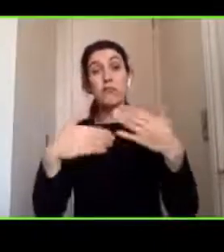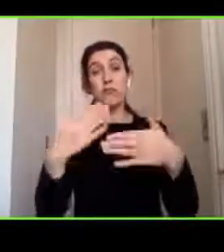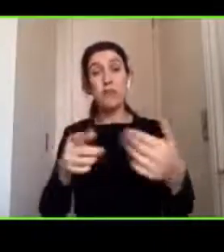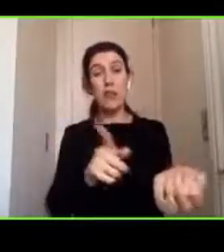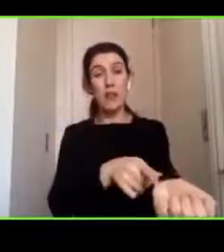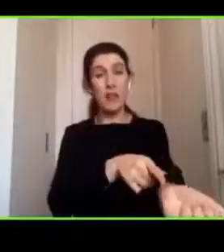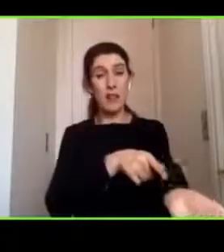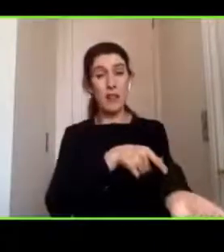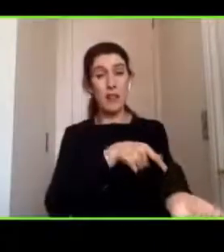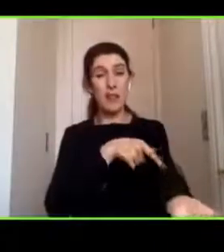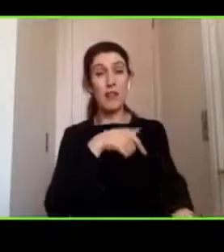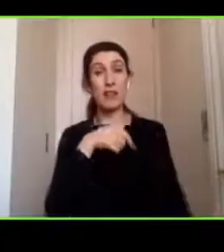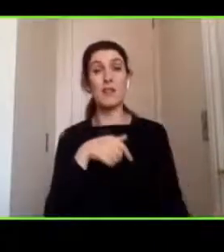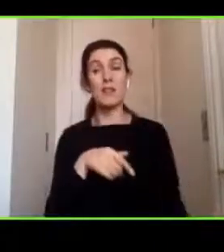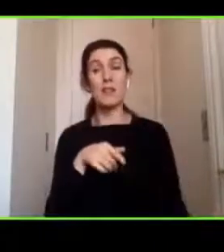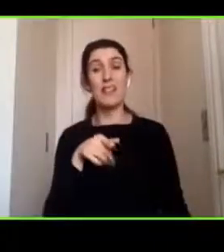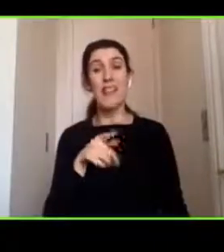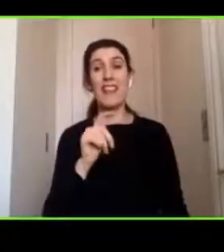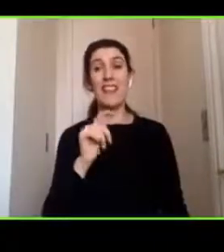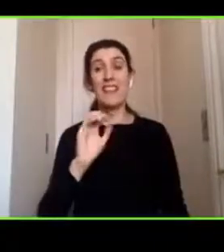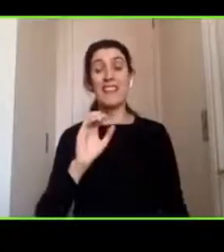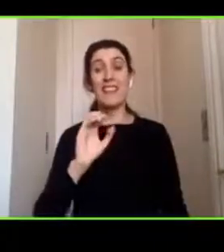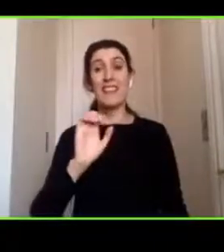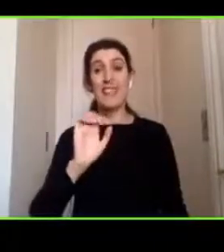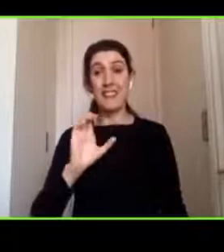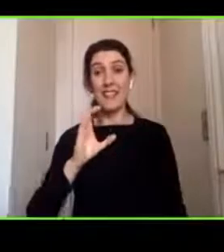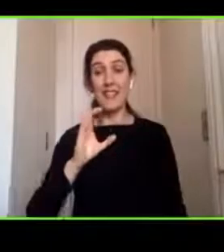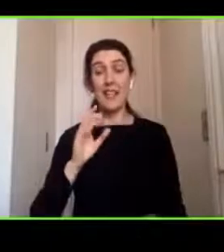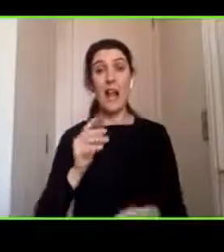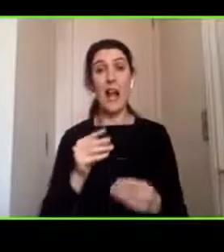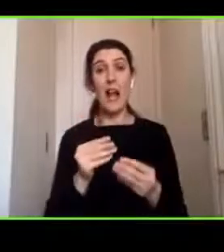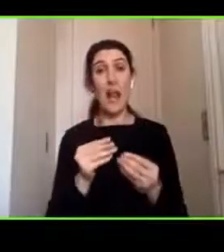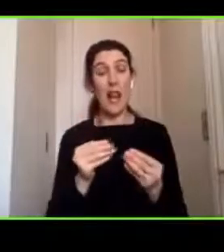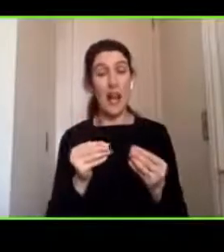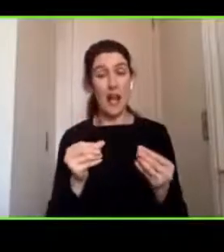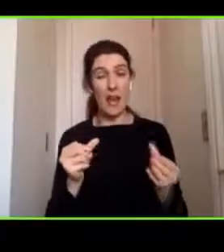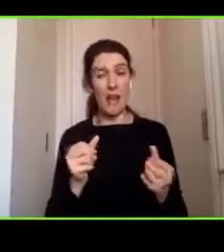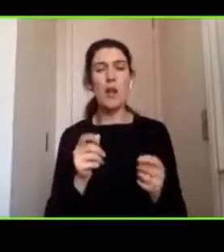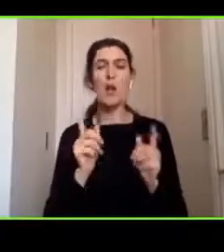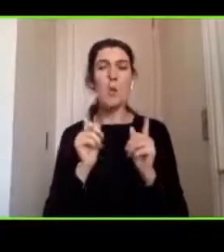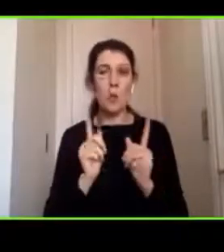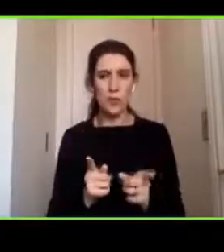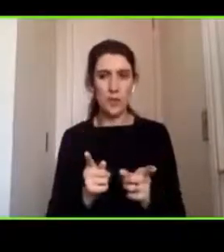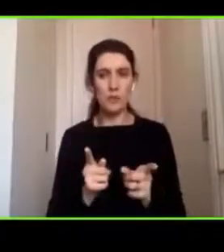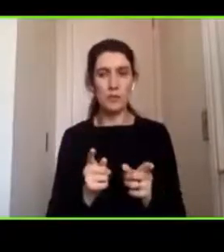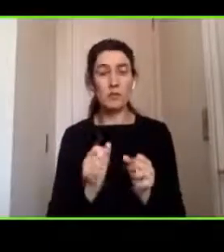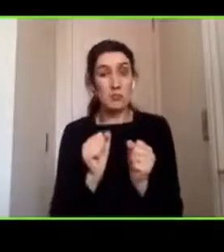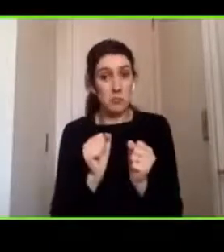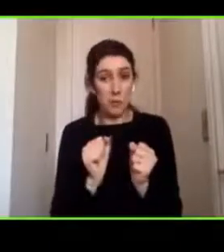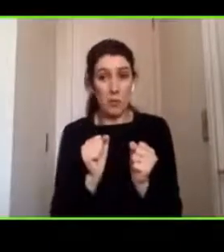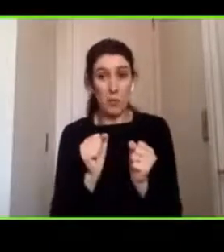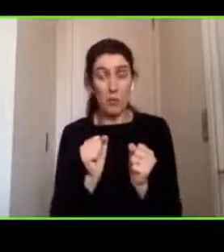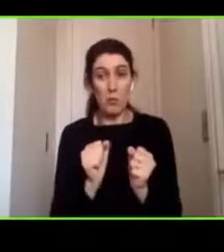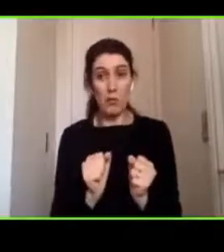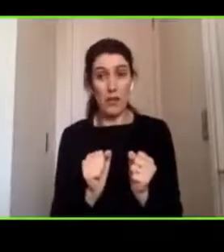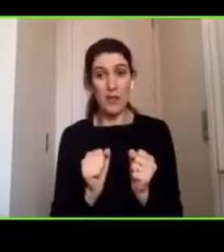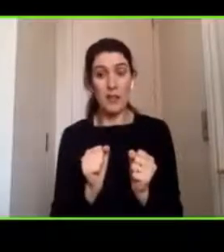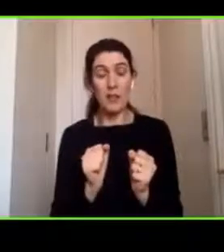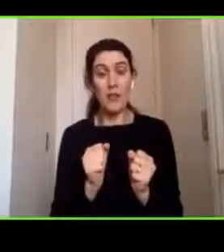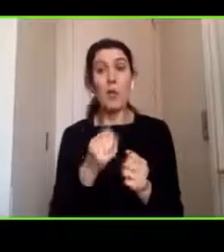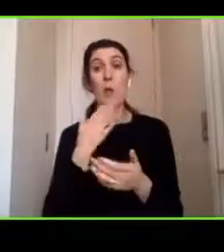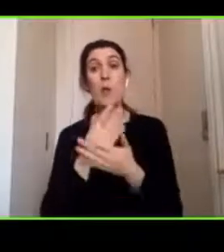incluso en los TEC leve podrían haber algunas alteraciones incluso hasta el año o dos años